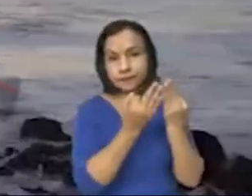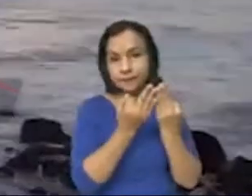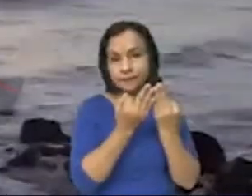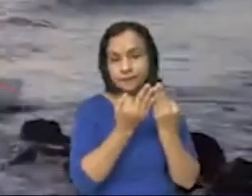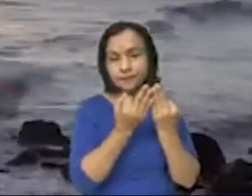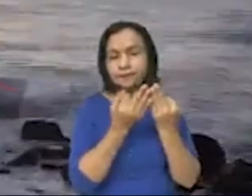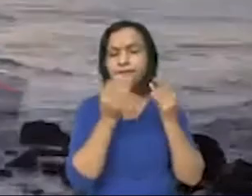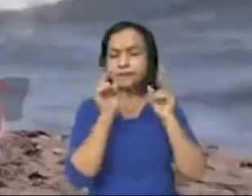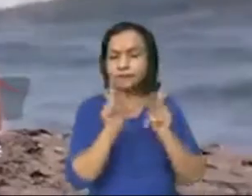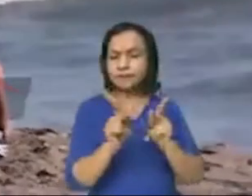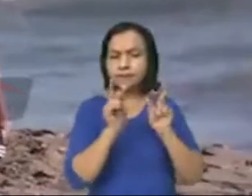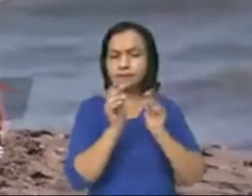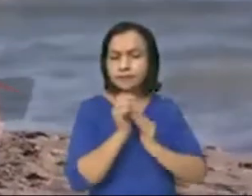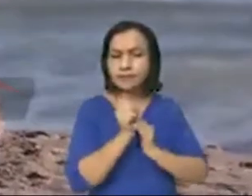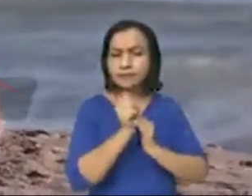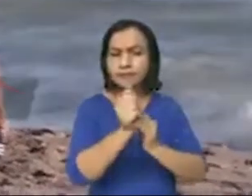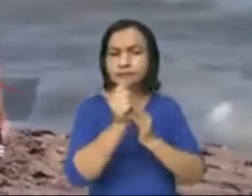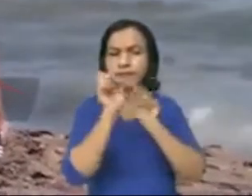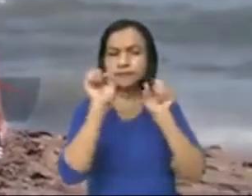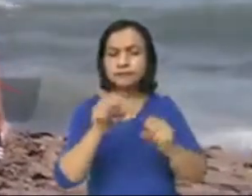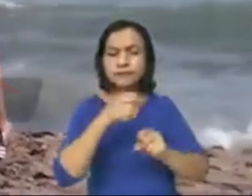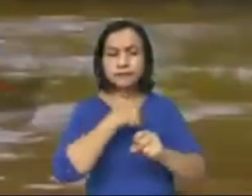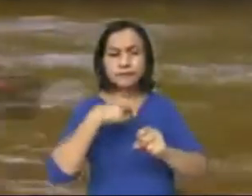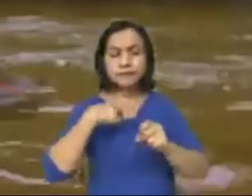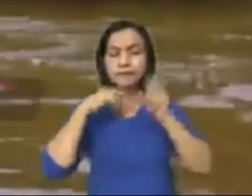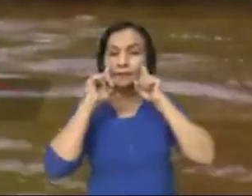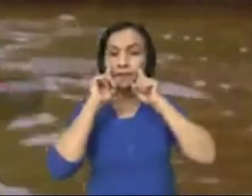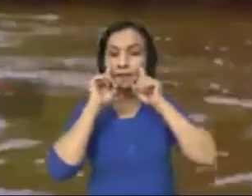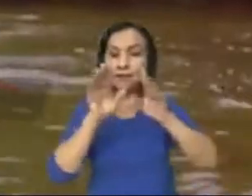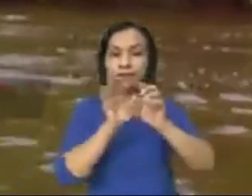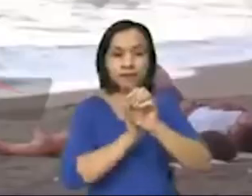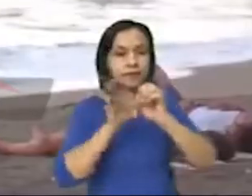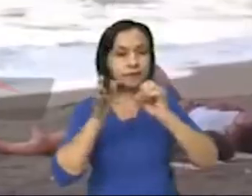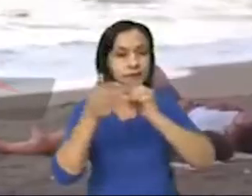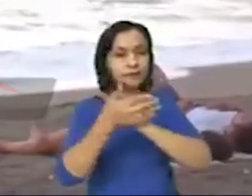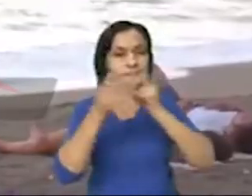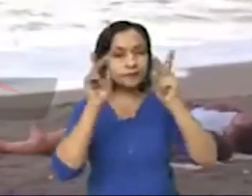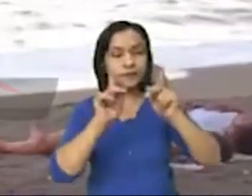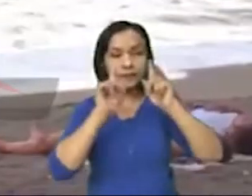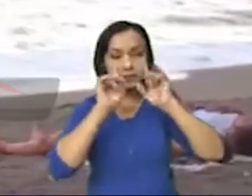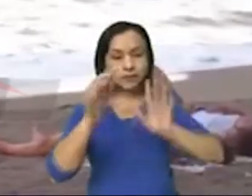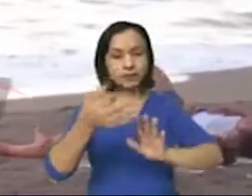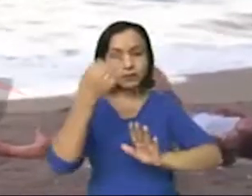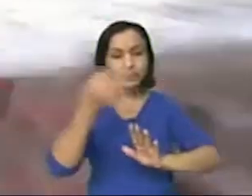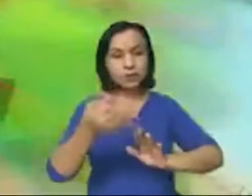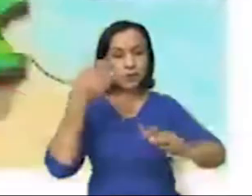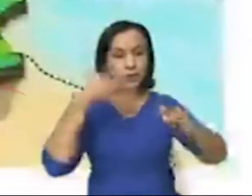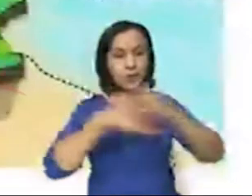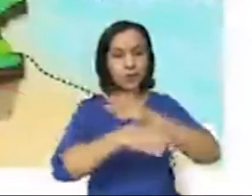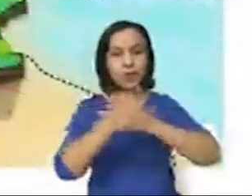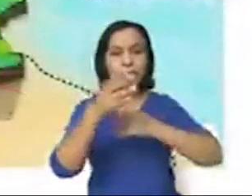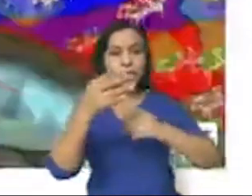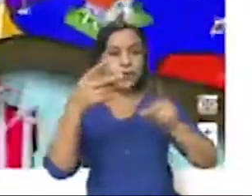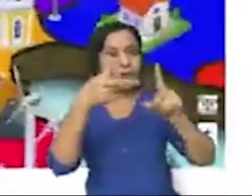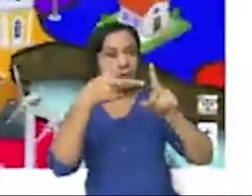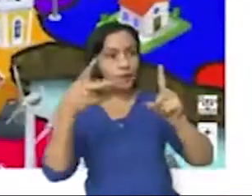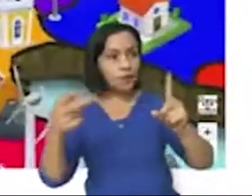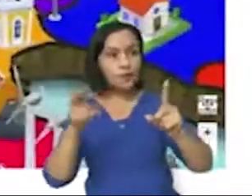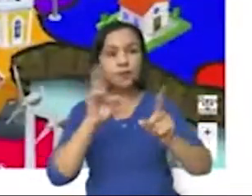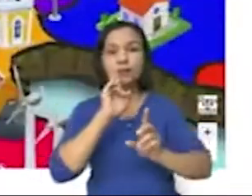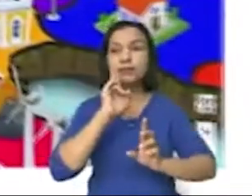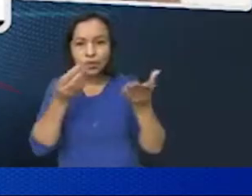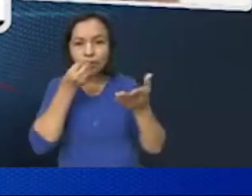Ellos se han puesto al frente para crear esas medidas, que la gente se sienta segura de ir a un hotel, de ir a un restaurante, de